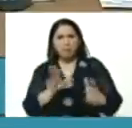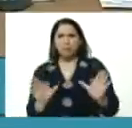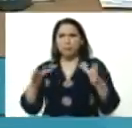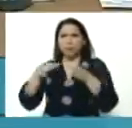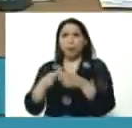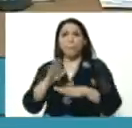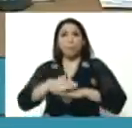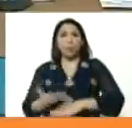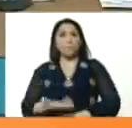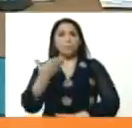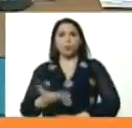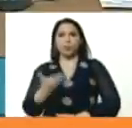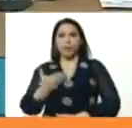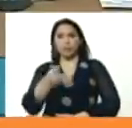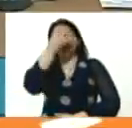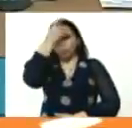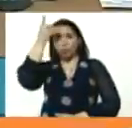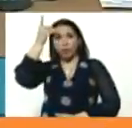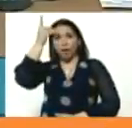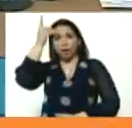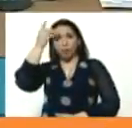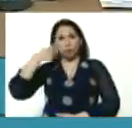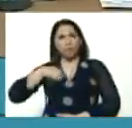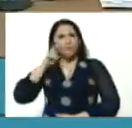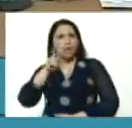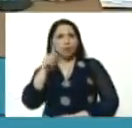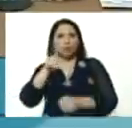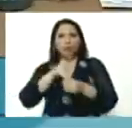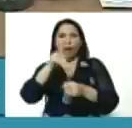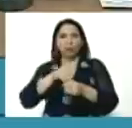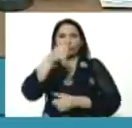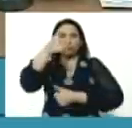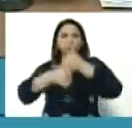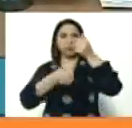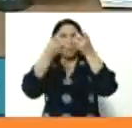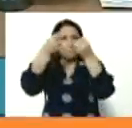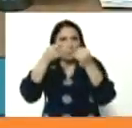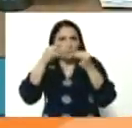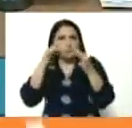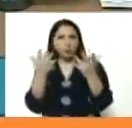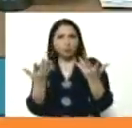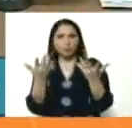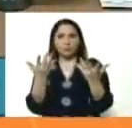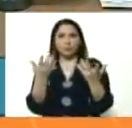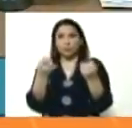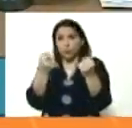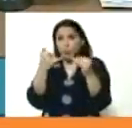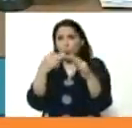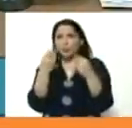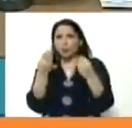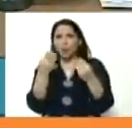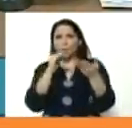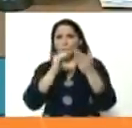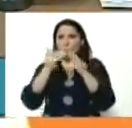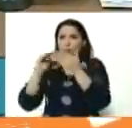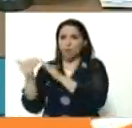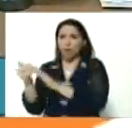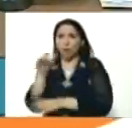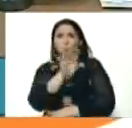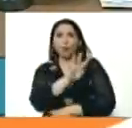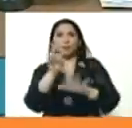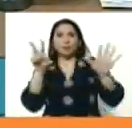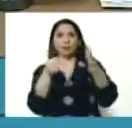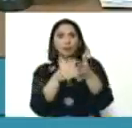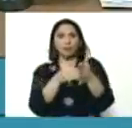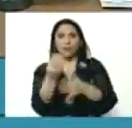porque es muy importante, Diosdado. Estaba viendo los datos del número de comunidades, 47 mil,